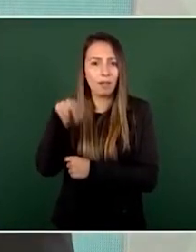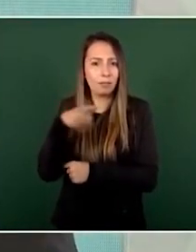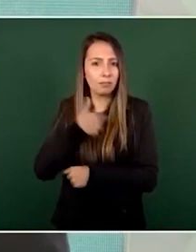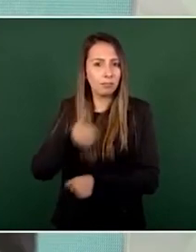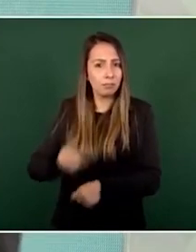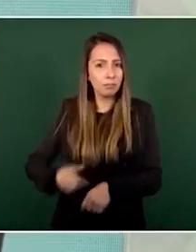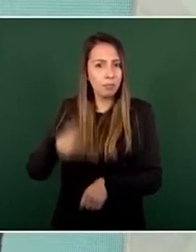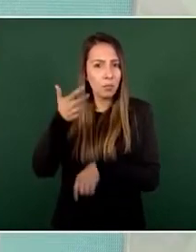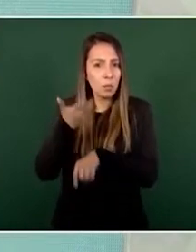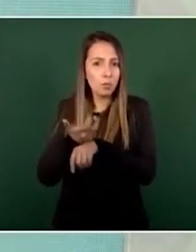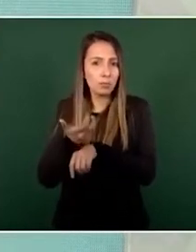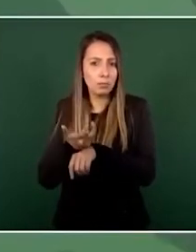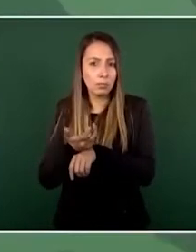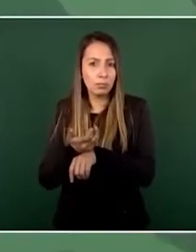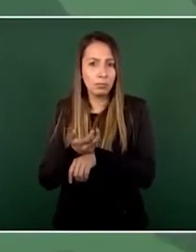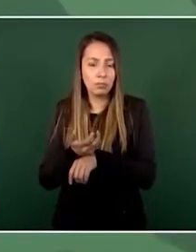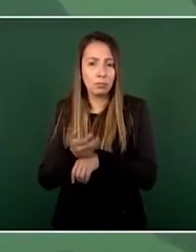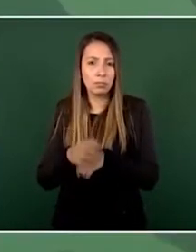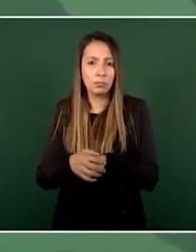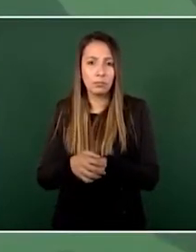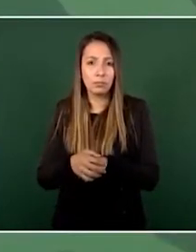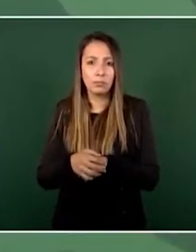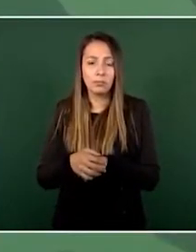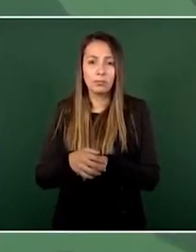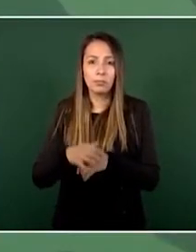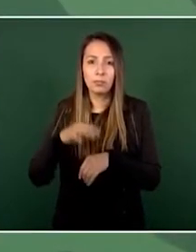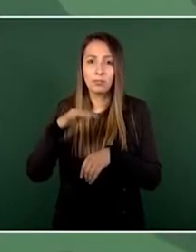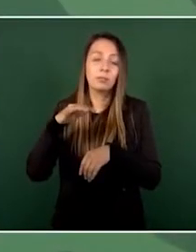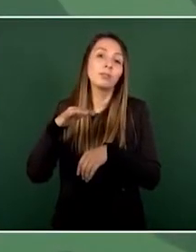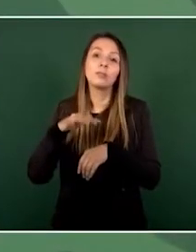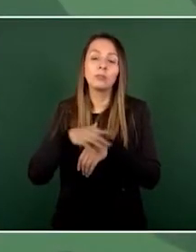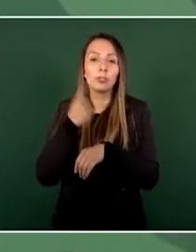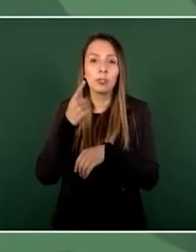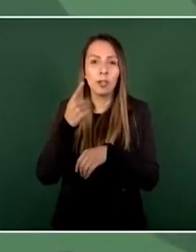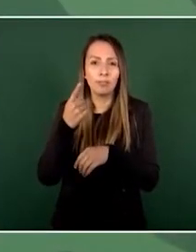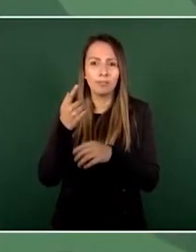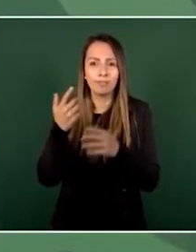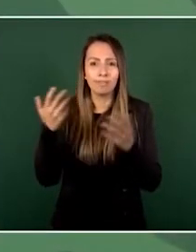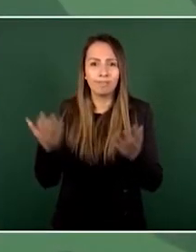porque toda la campaña en contra nuestra